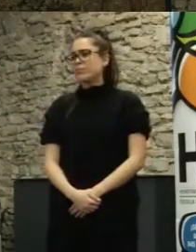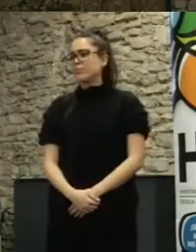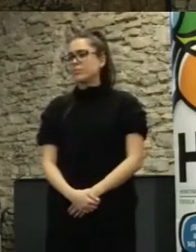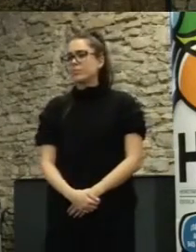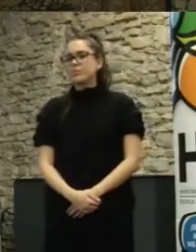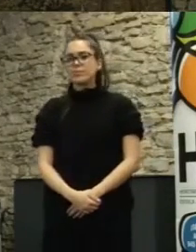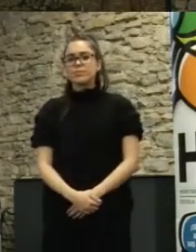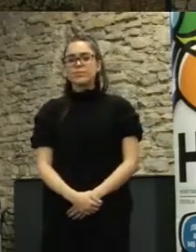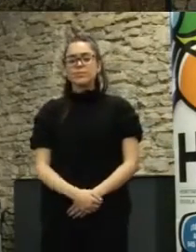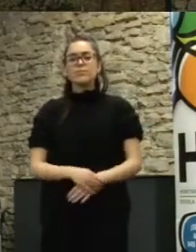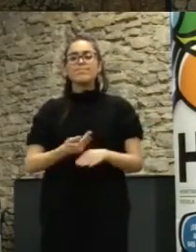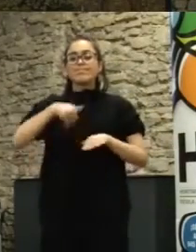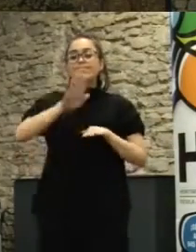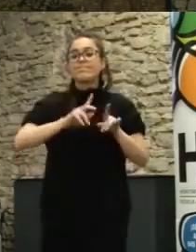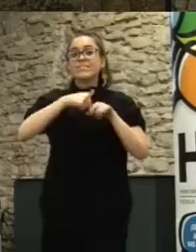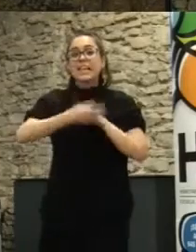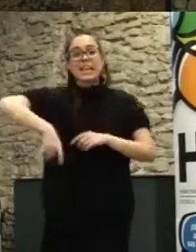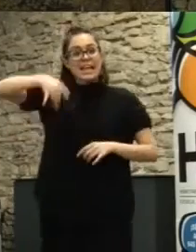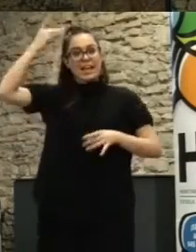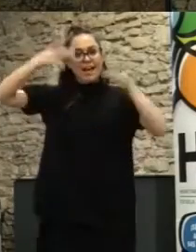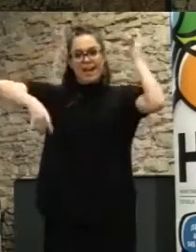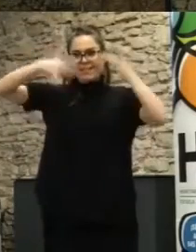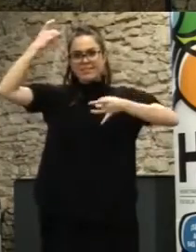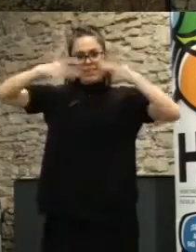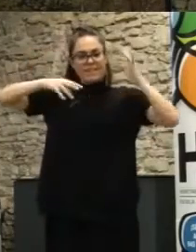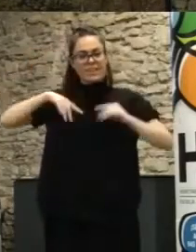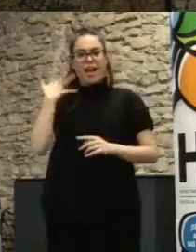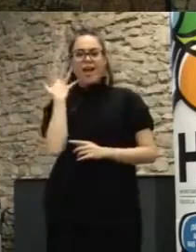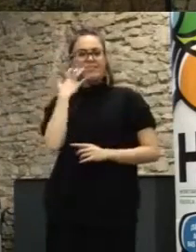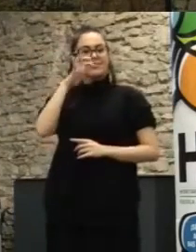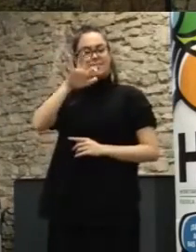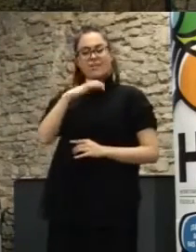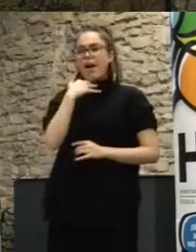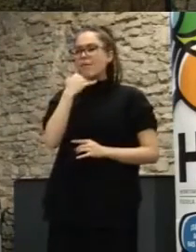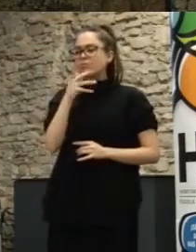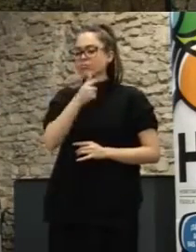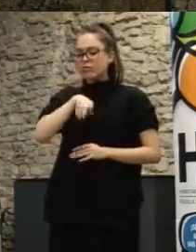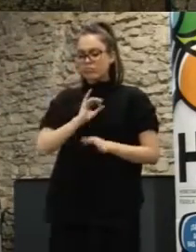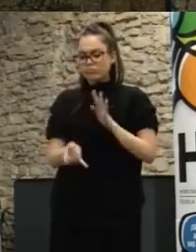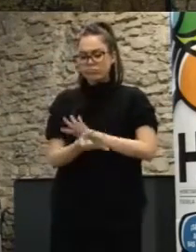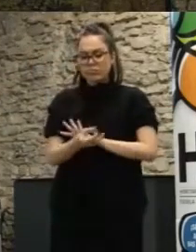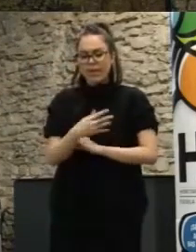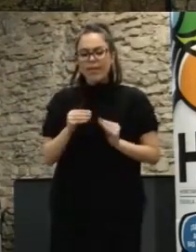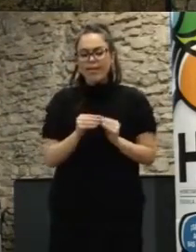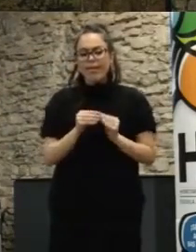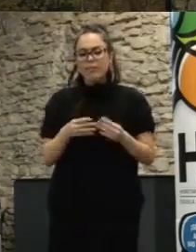siguiente paso creatividad ¿no? vamos a generar ideas vamos a ver qué podemos hacer en torno a todo esto